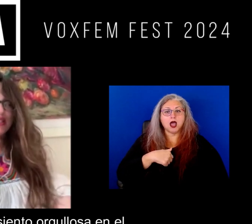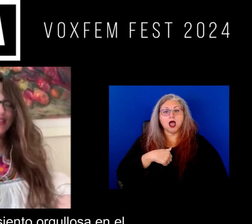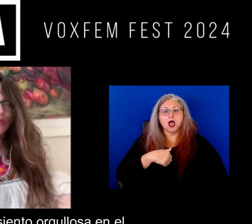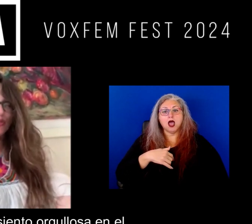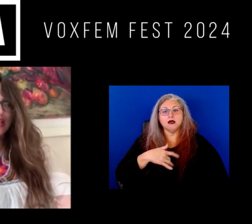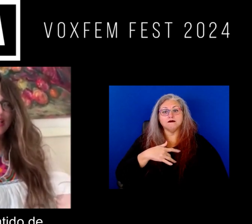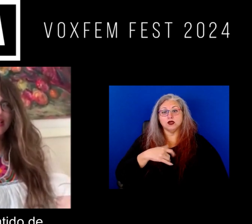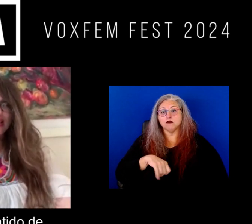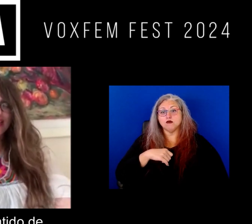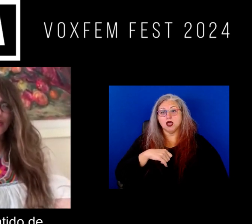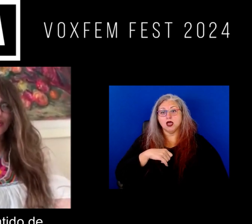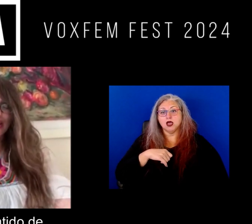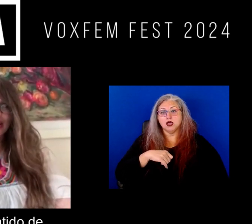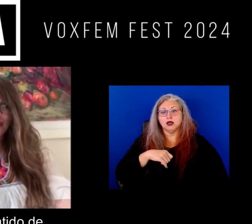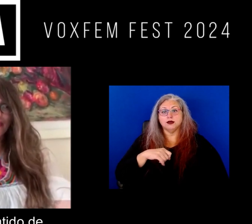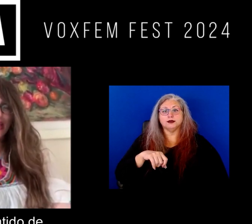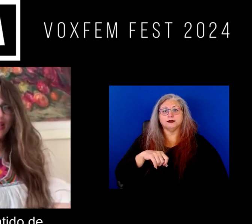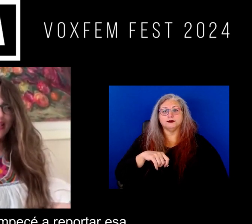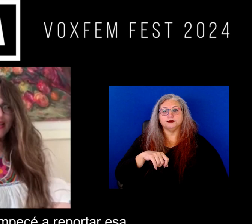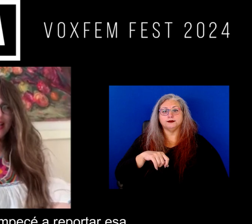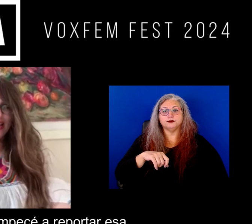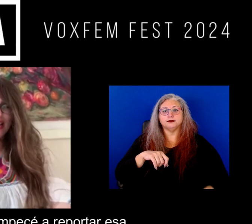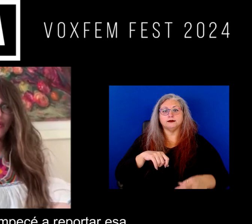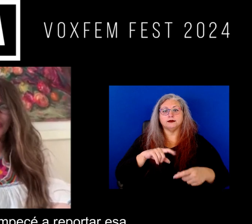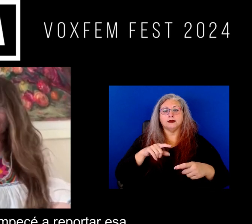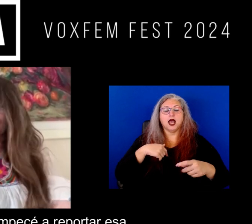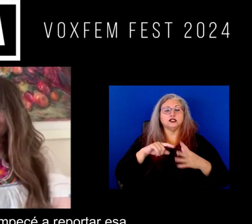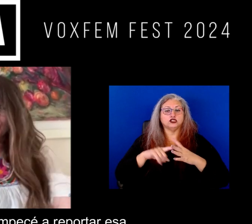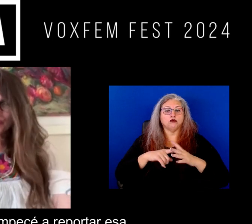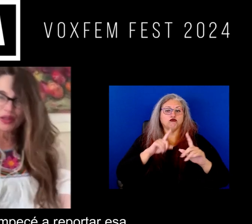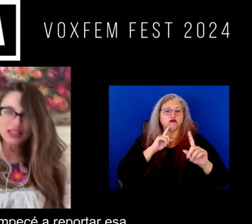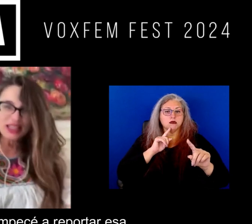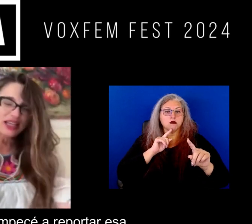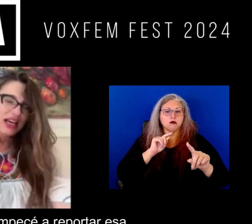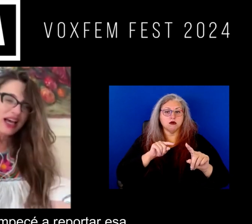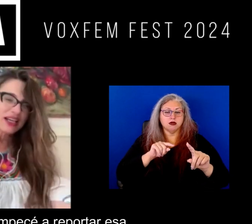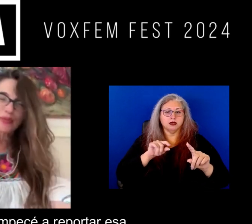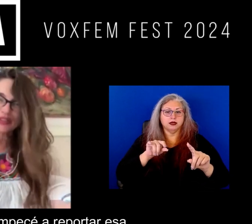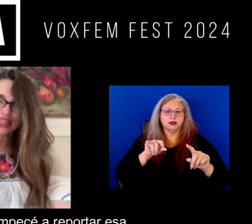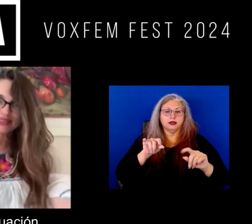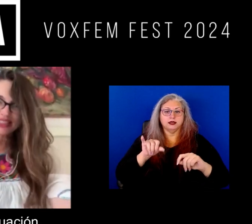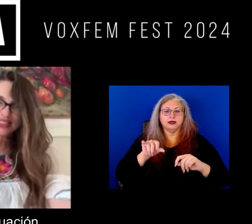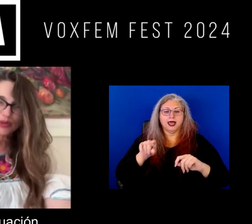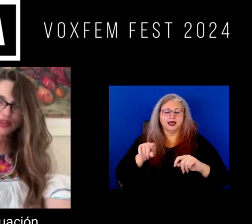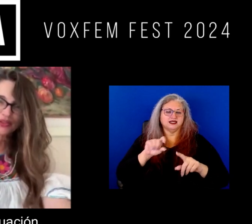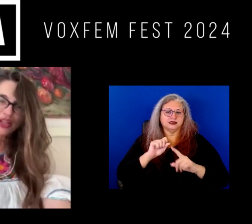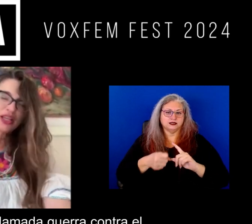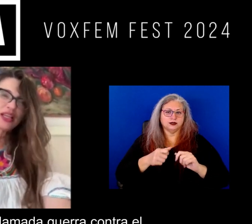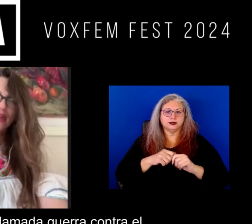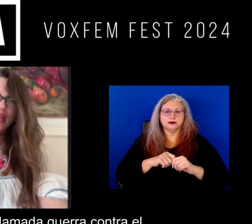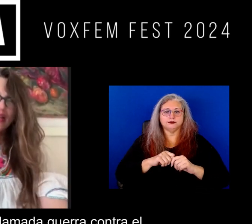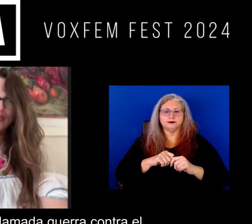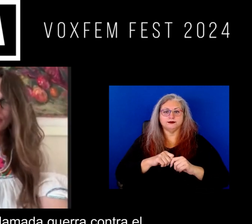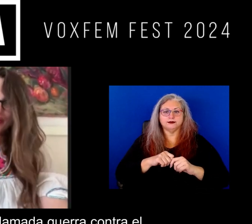creo que me siento orgullosa en el sentido de que cuando yo empecé a reportar esa situación